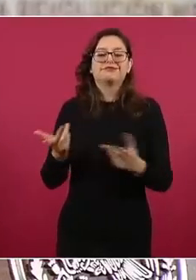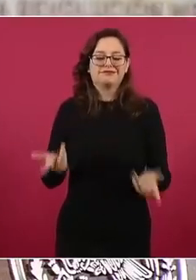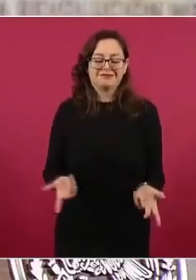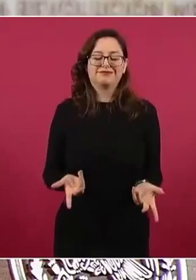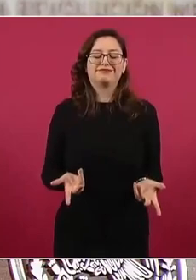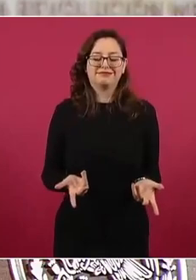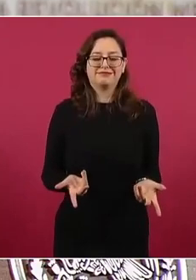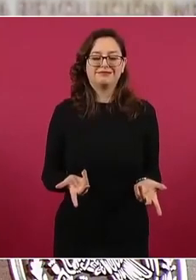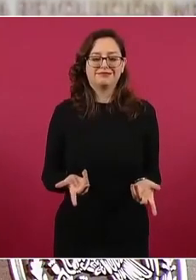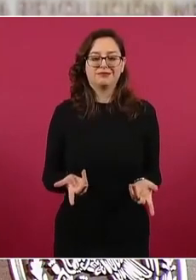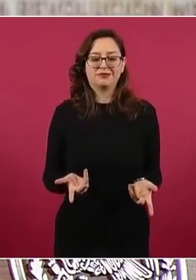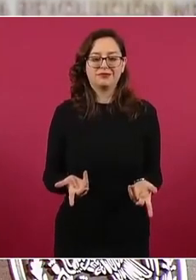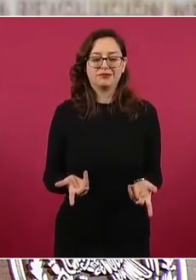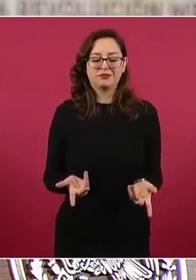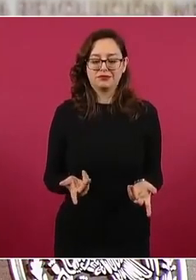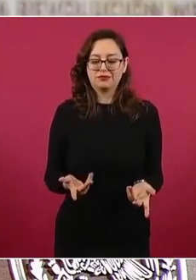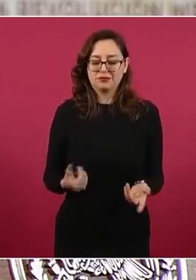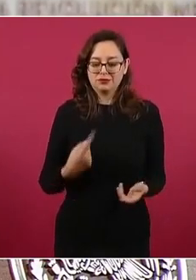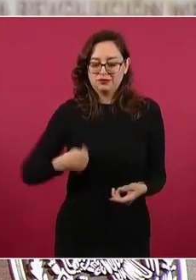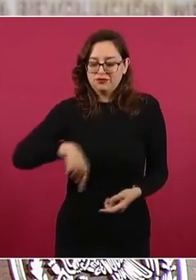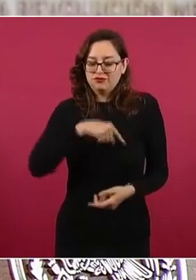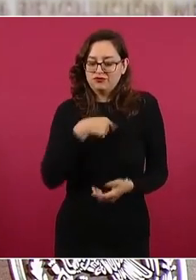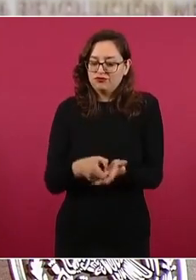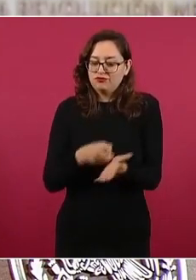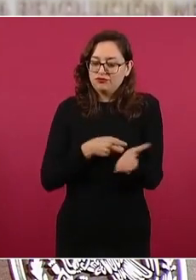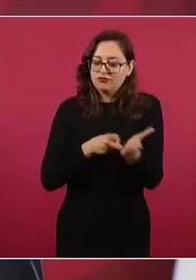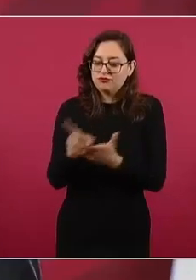ejerciendo nuestros derechos,